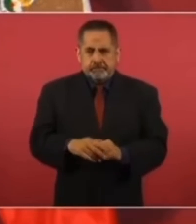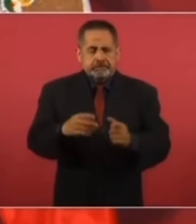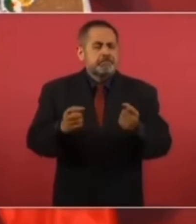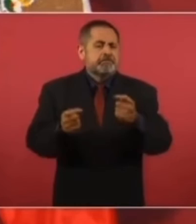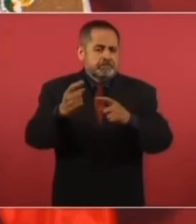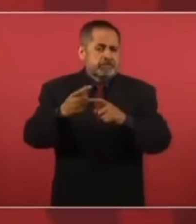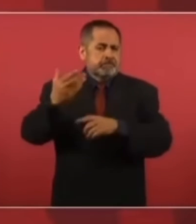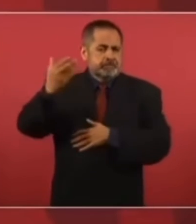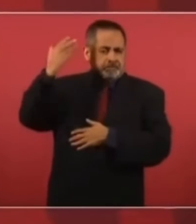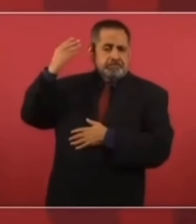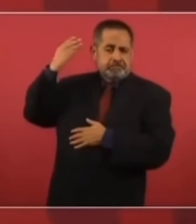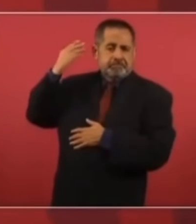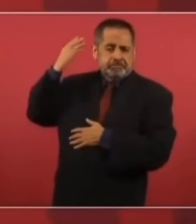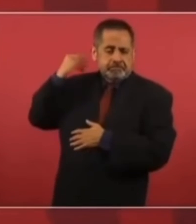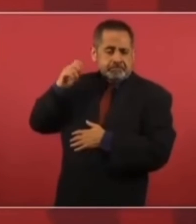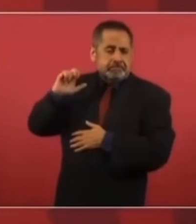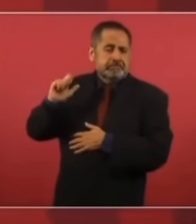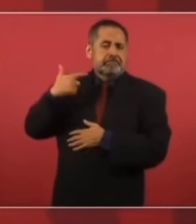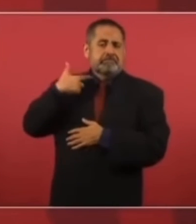que lo hacían,